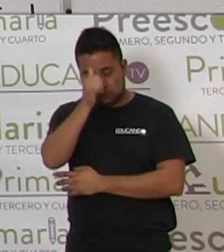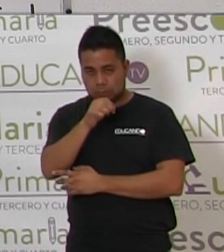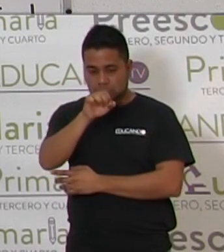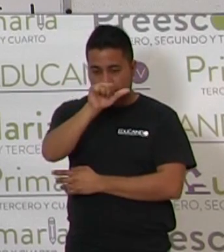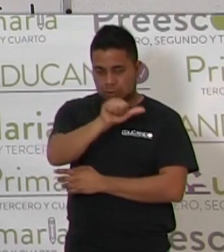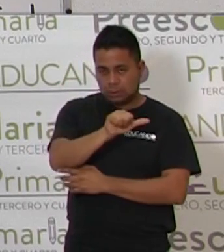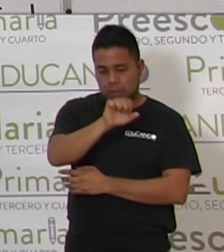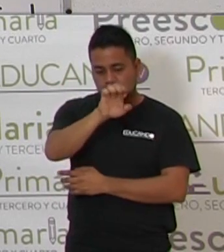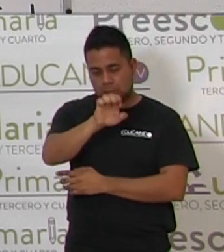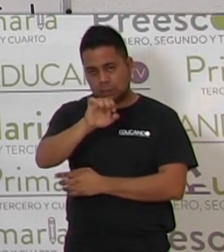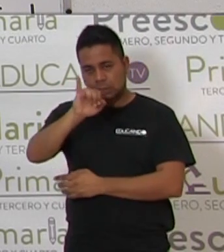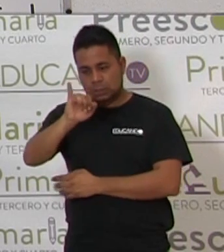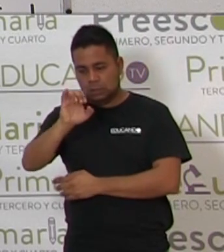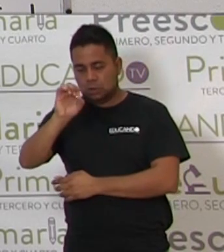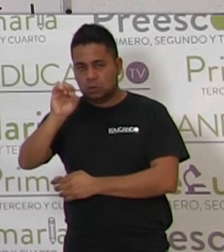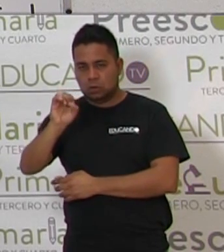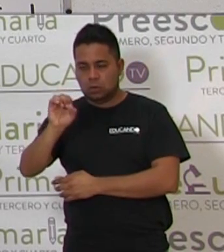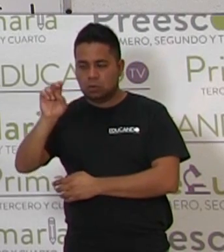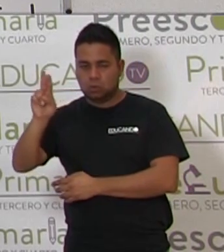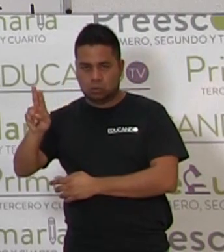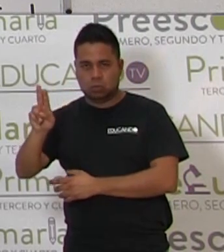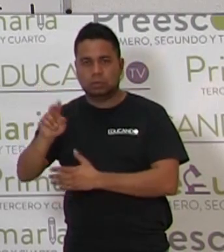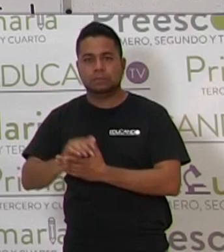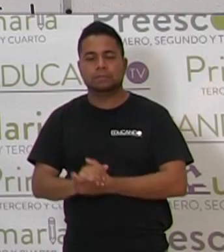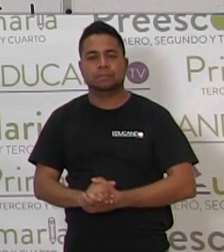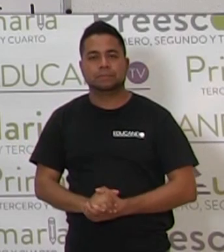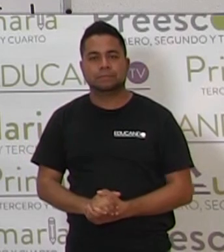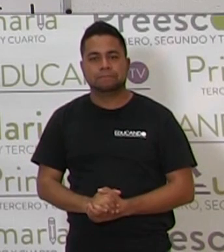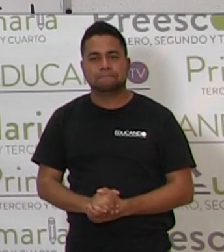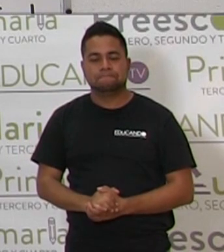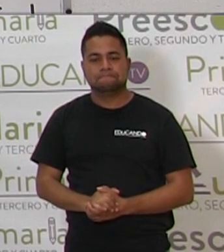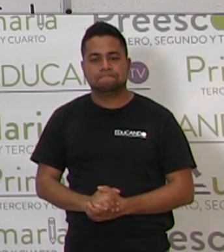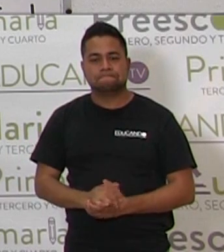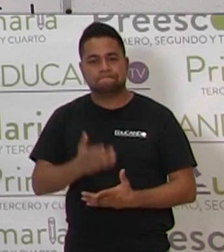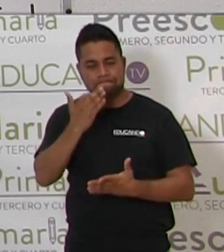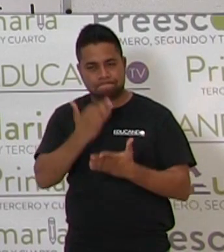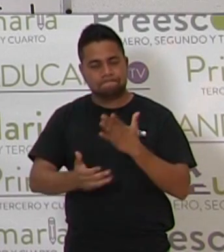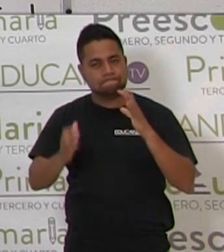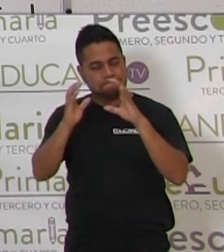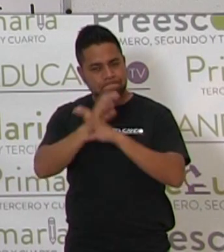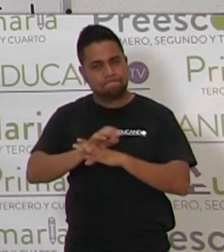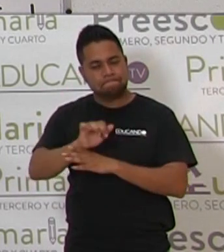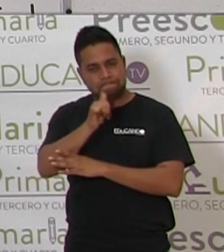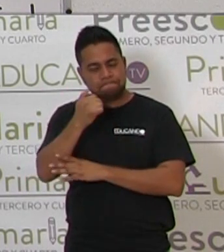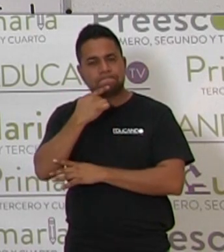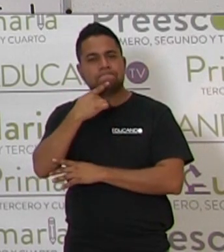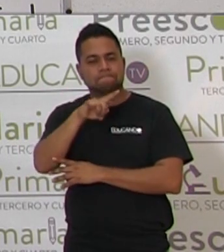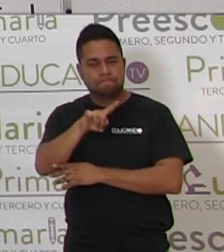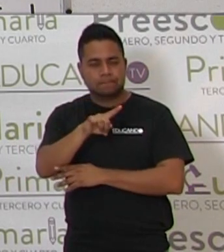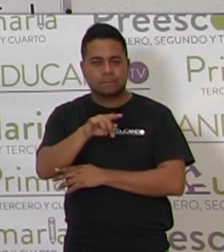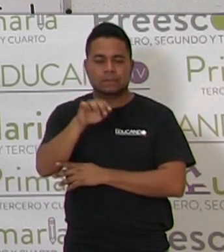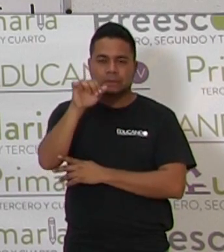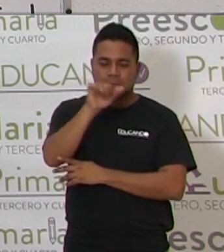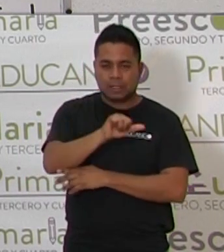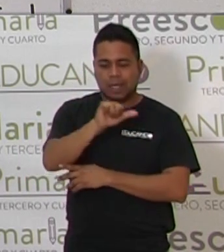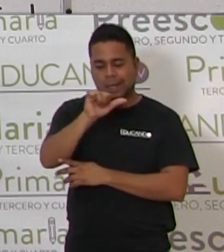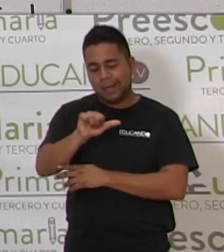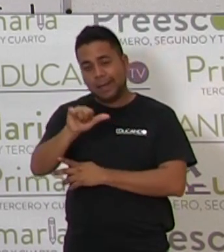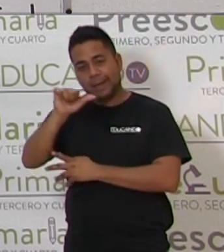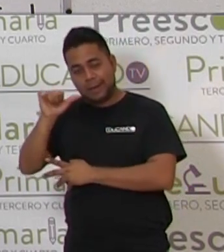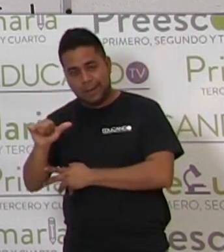I, O, U. Y hay otra cancioncita que dice, yo ya sé decir la A, A, A, A.